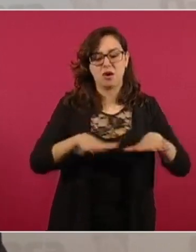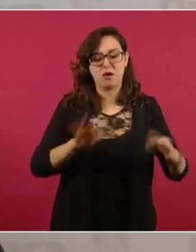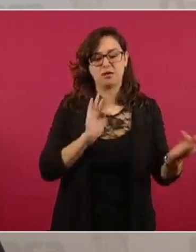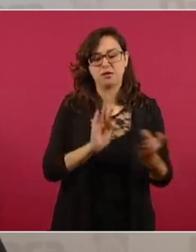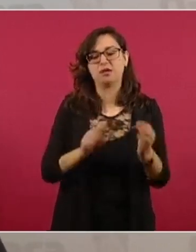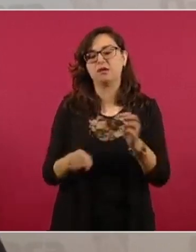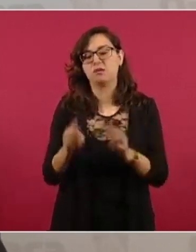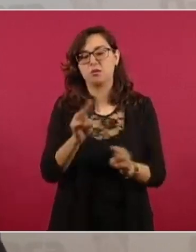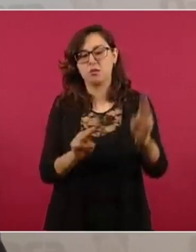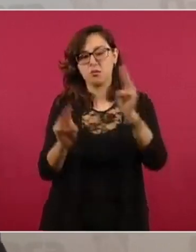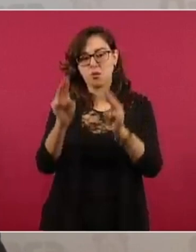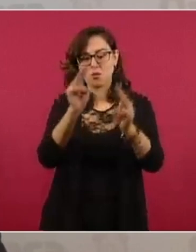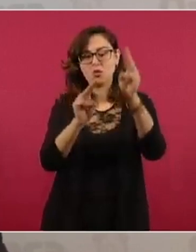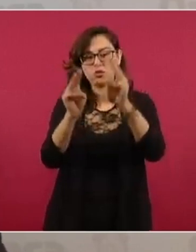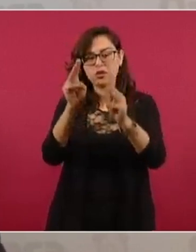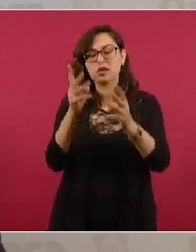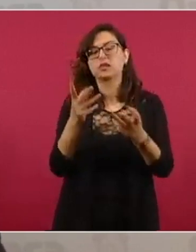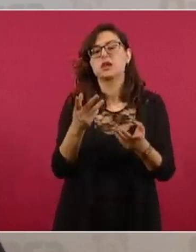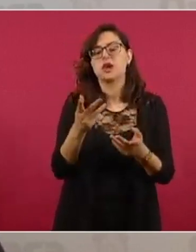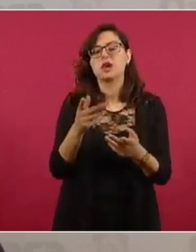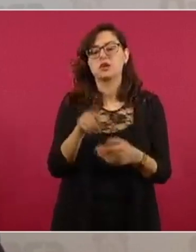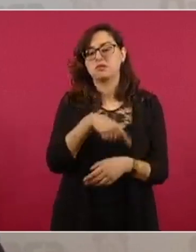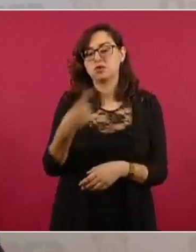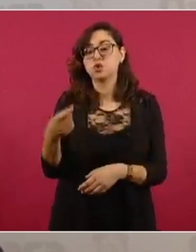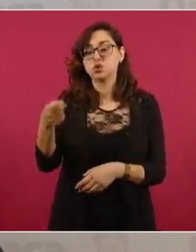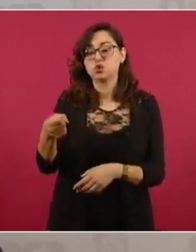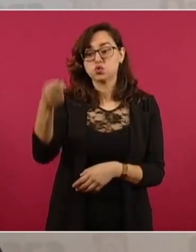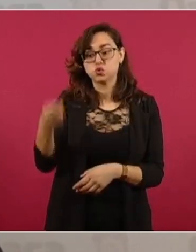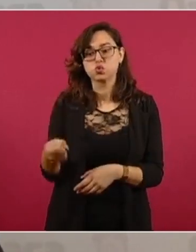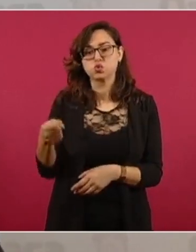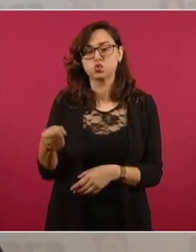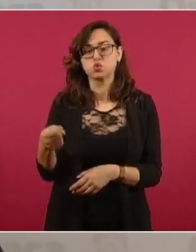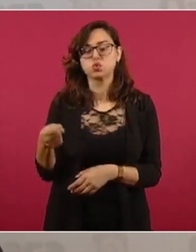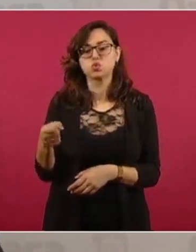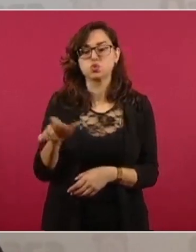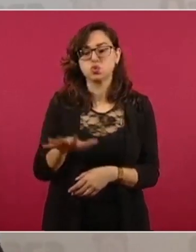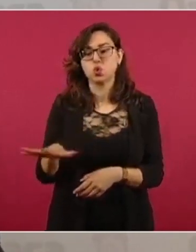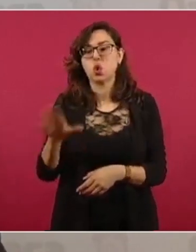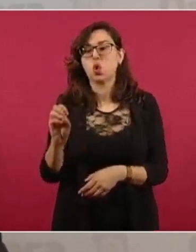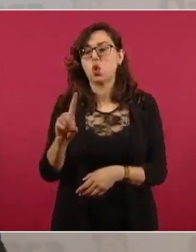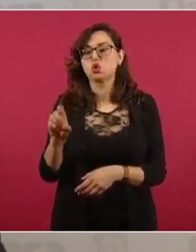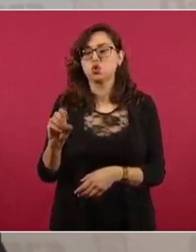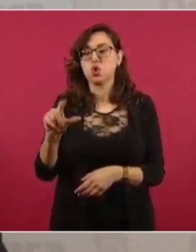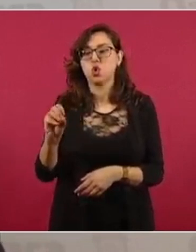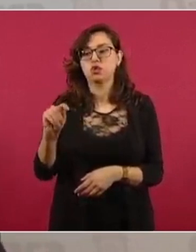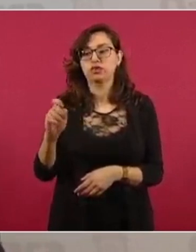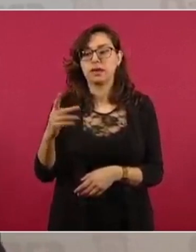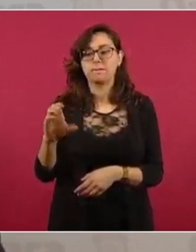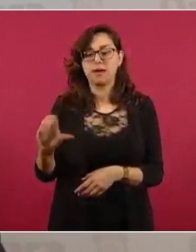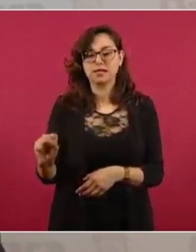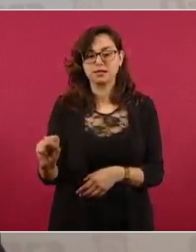alta de la costa yendo hacia la sierra y la sierra sur, especialmente la zona de los Osolotepecs, hay